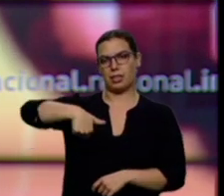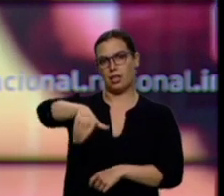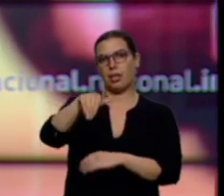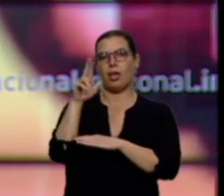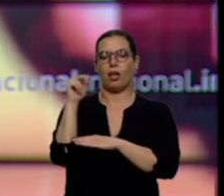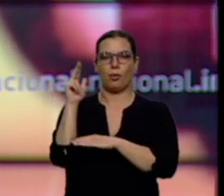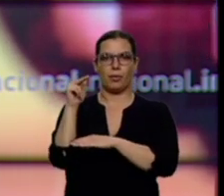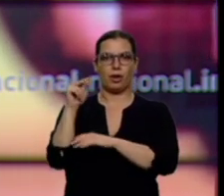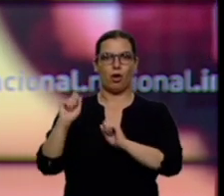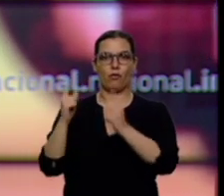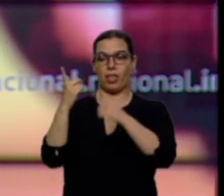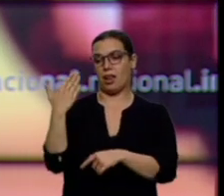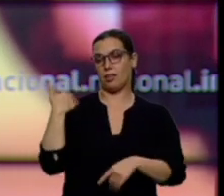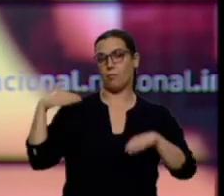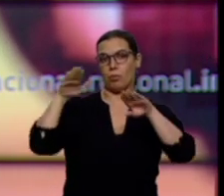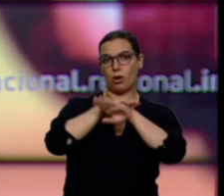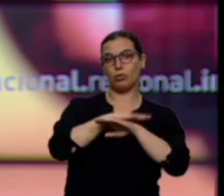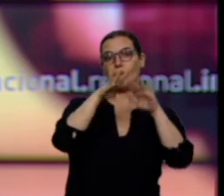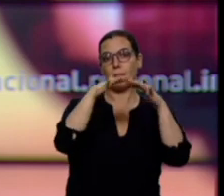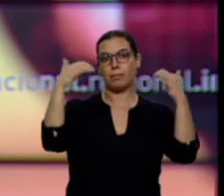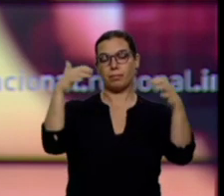lograra el respaldo de la mayoría de la Cámara.